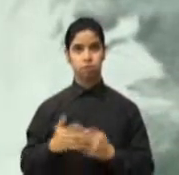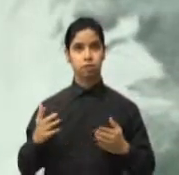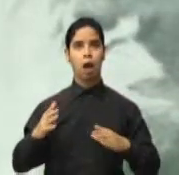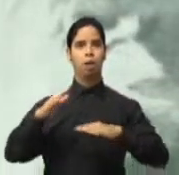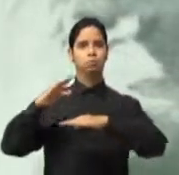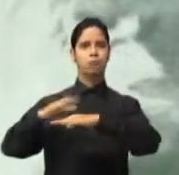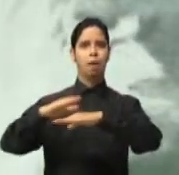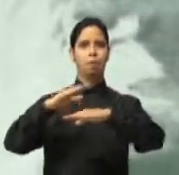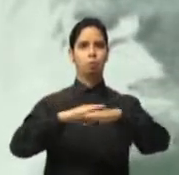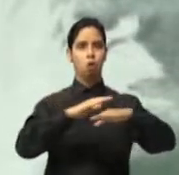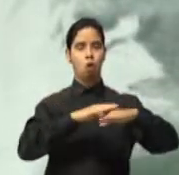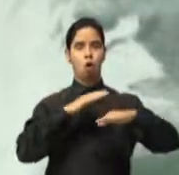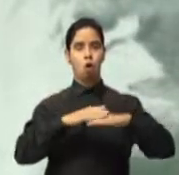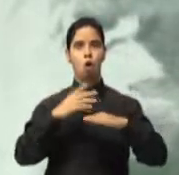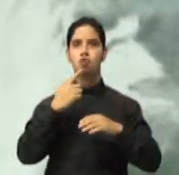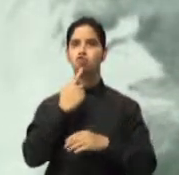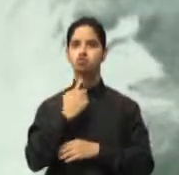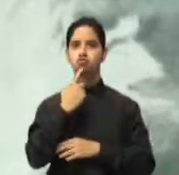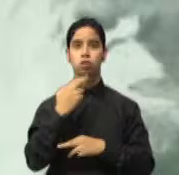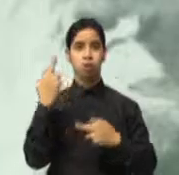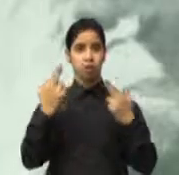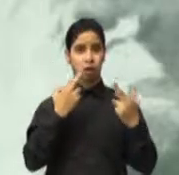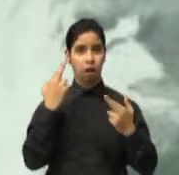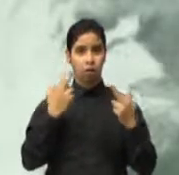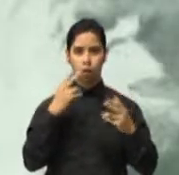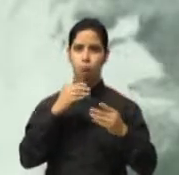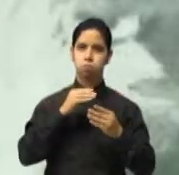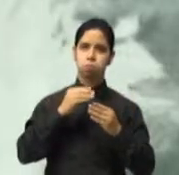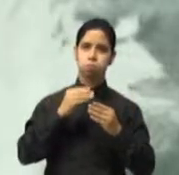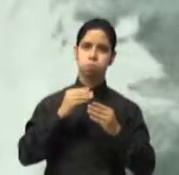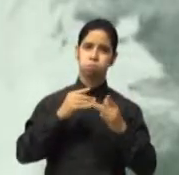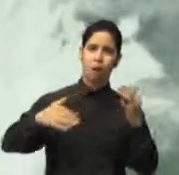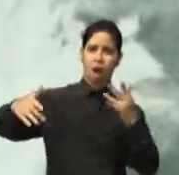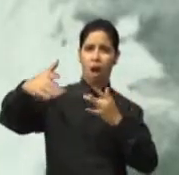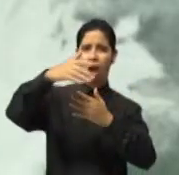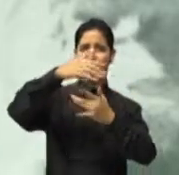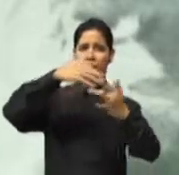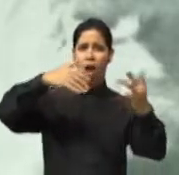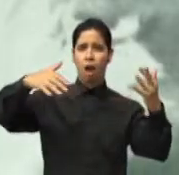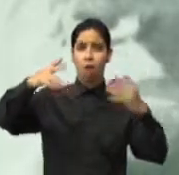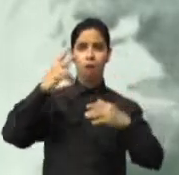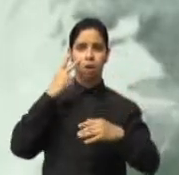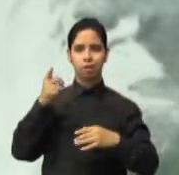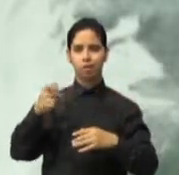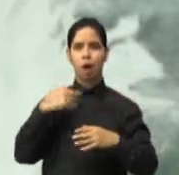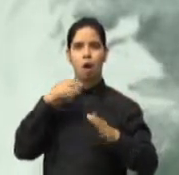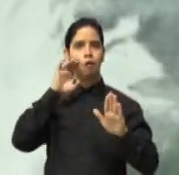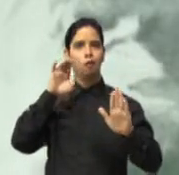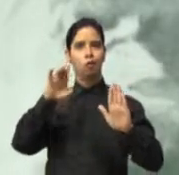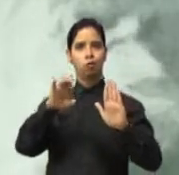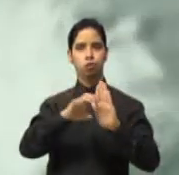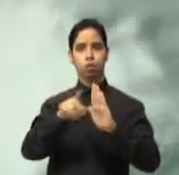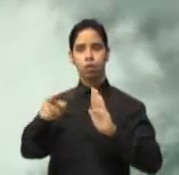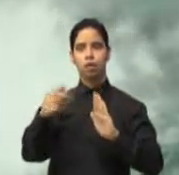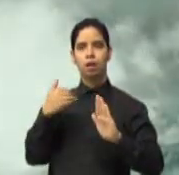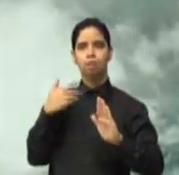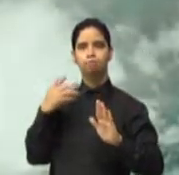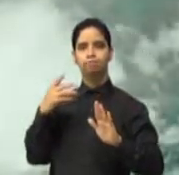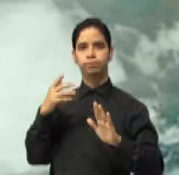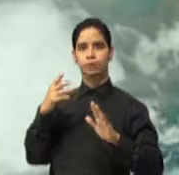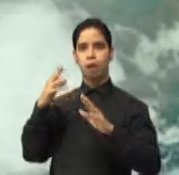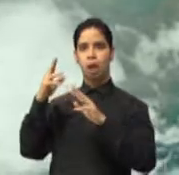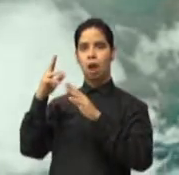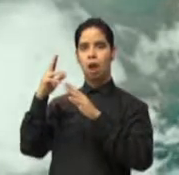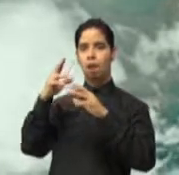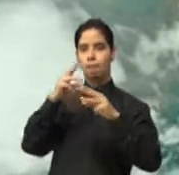alerta roja por tanta contaminación que hay en el ambiente. Vea esa imagen desde el espacio, apenas se puede apreciar la